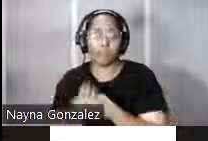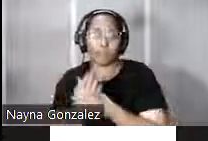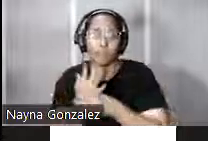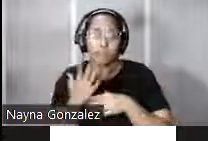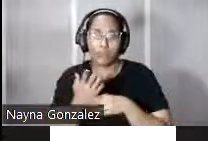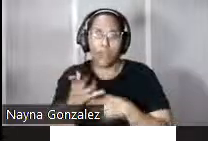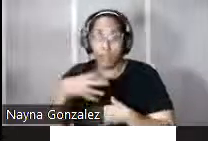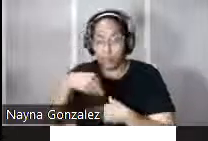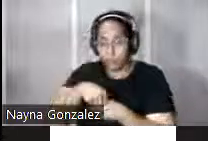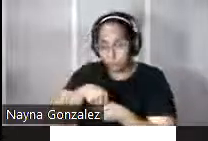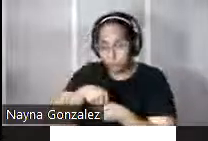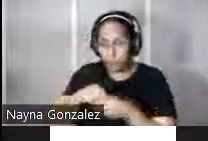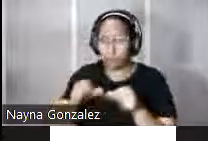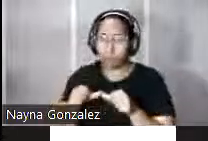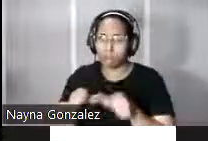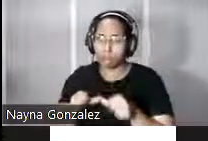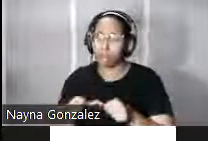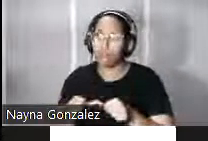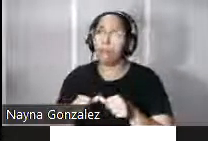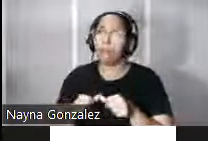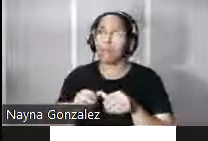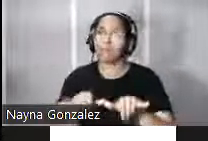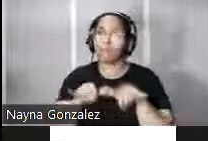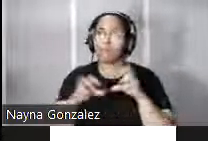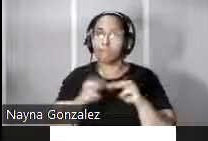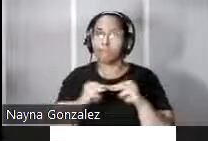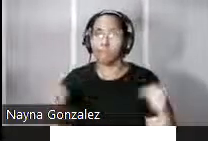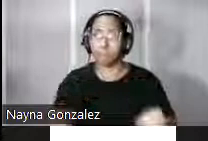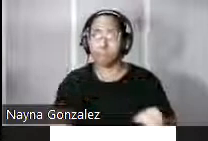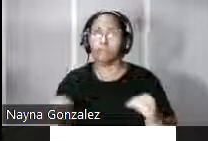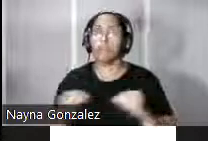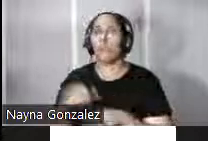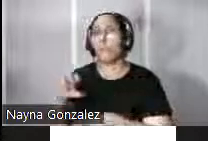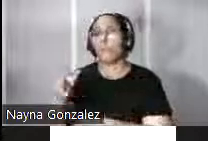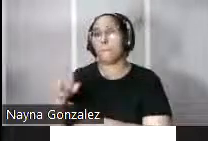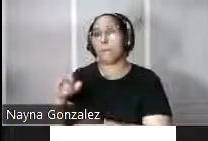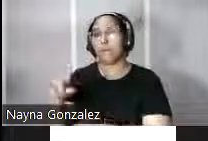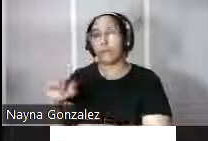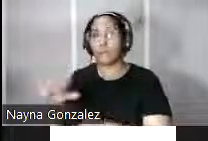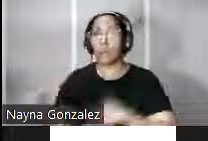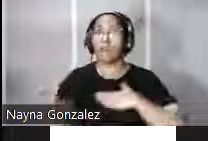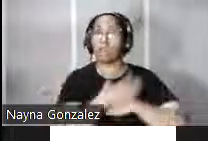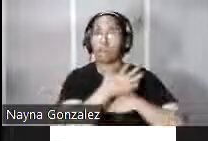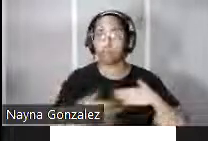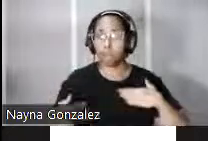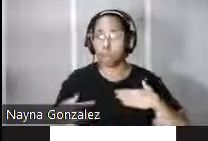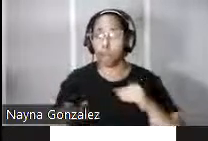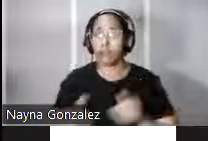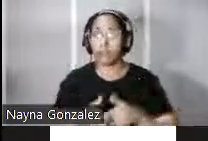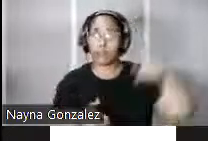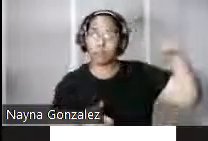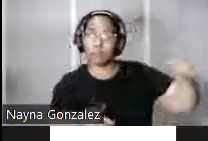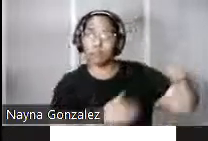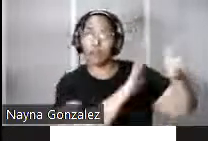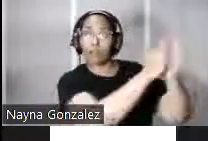modelo de los castillos medievales. Estaba construida en cantería la parte que daba al mar y en tapial la parte que daba a la